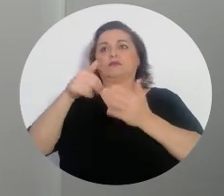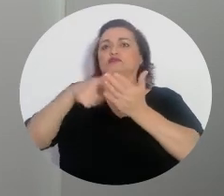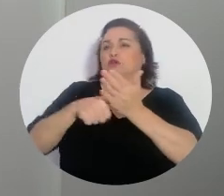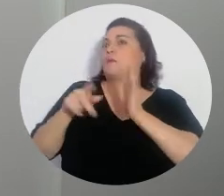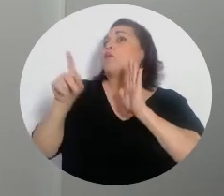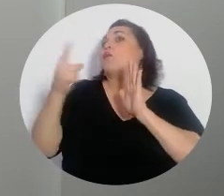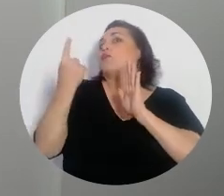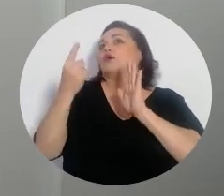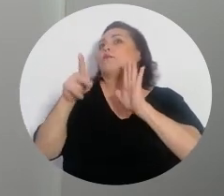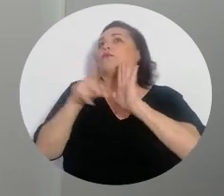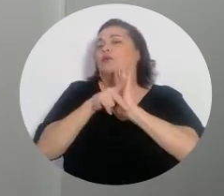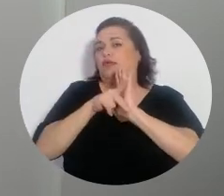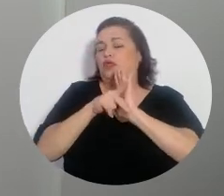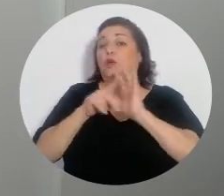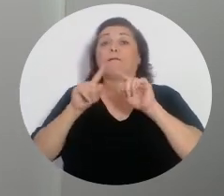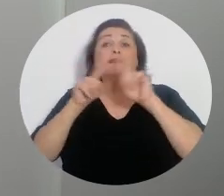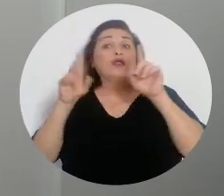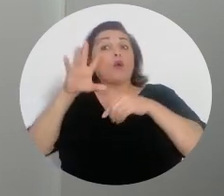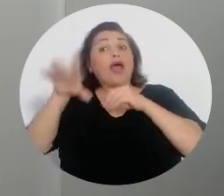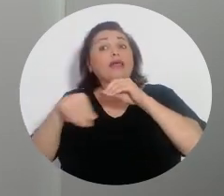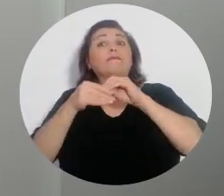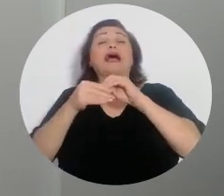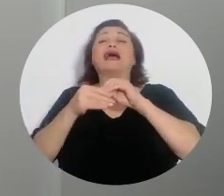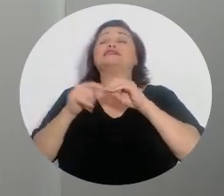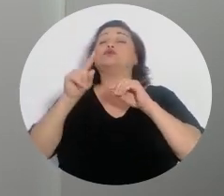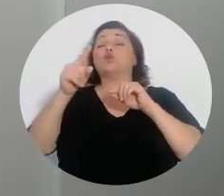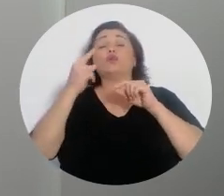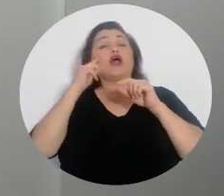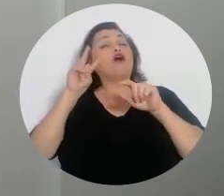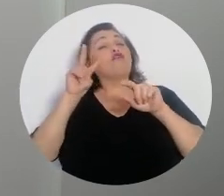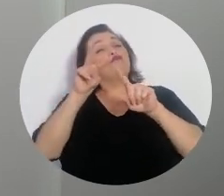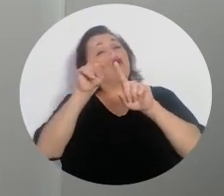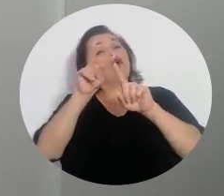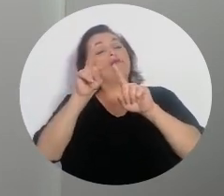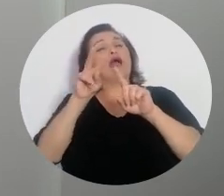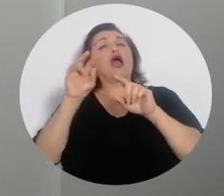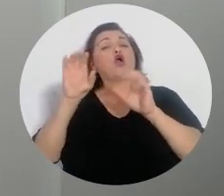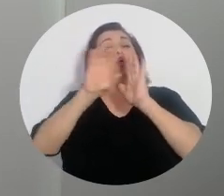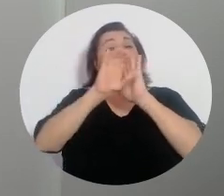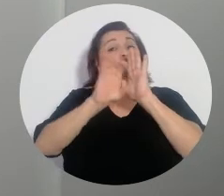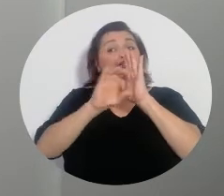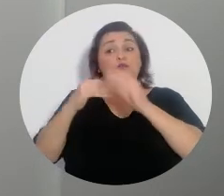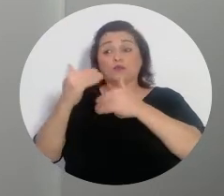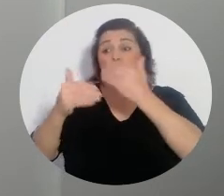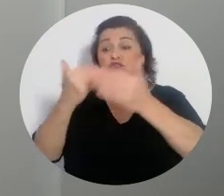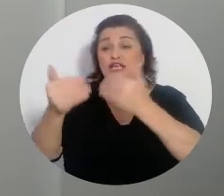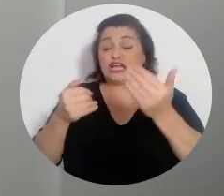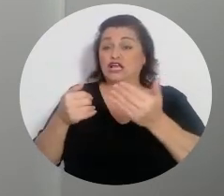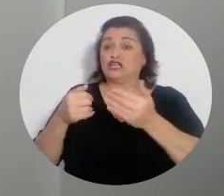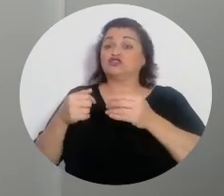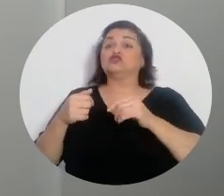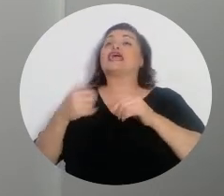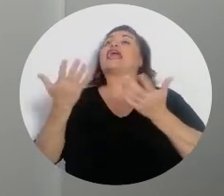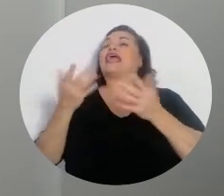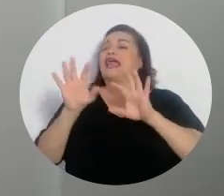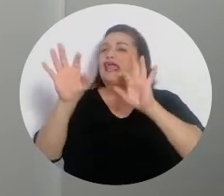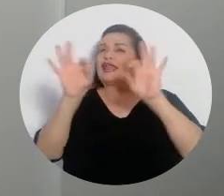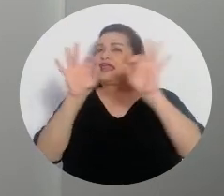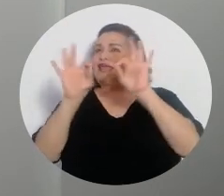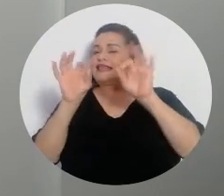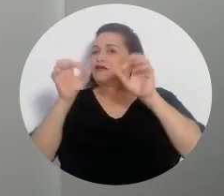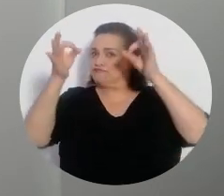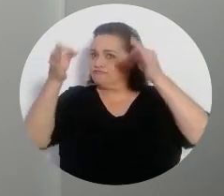prohibido. Y además, hay que recordar que un parámetro constitucional de los procesos electorales es la equidad en la contienda.